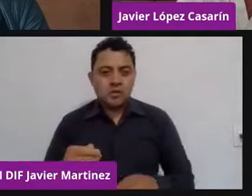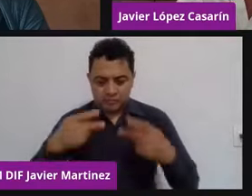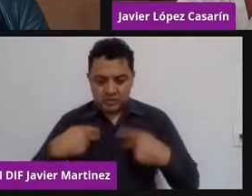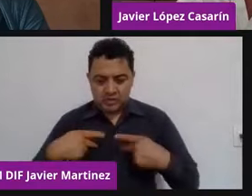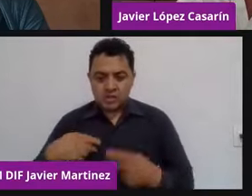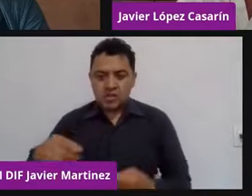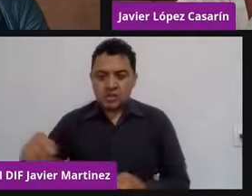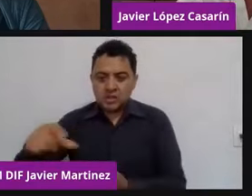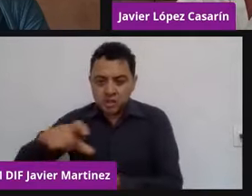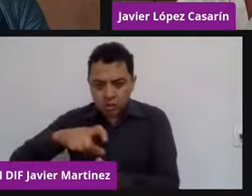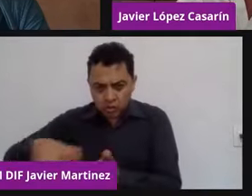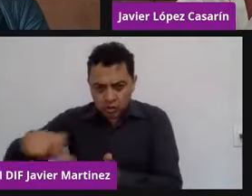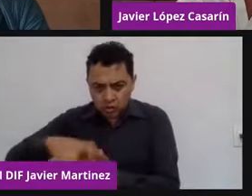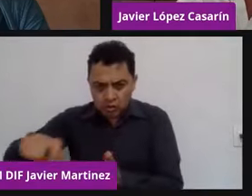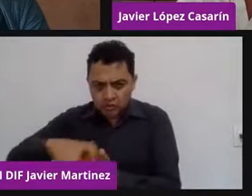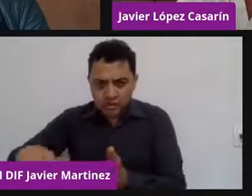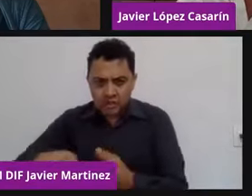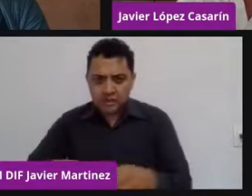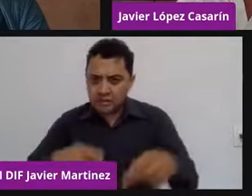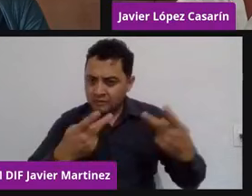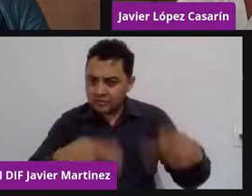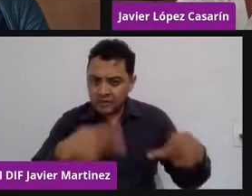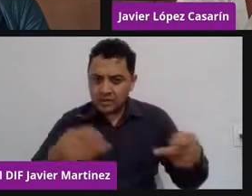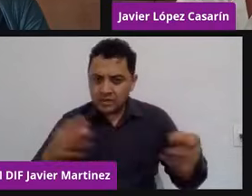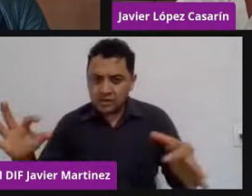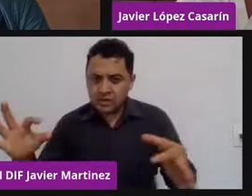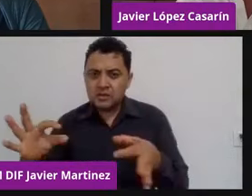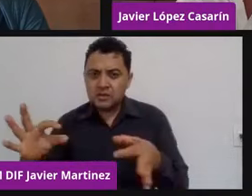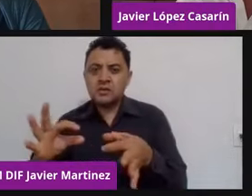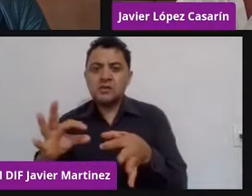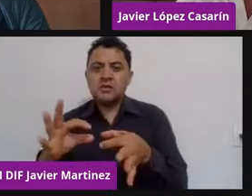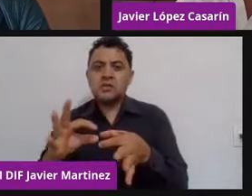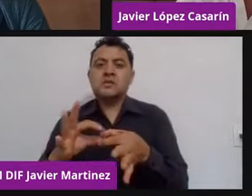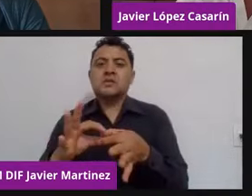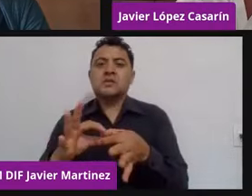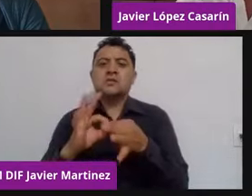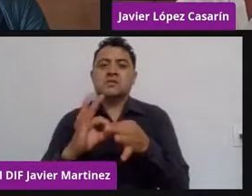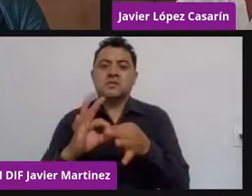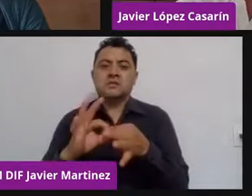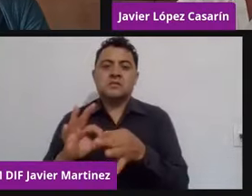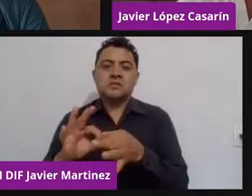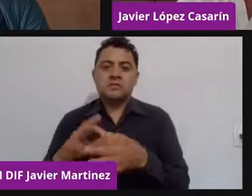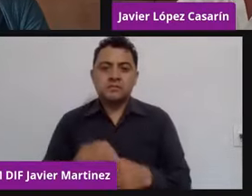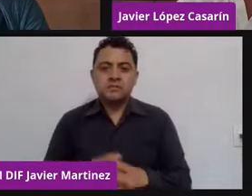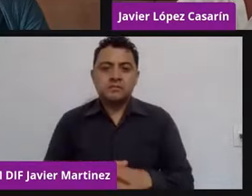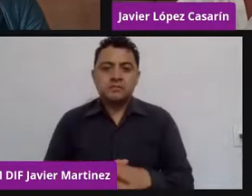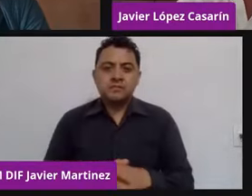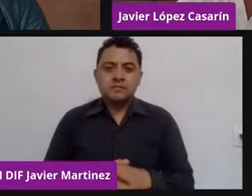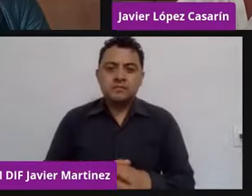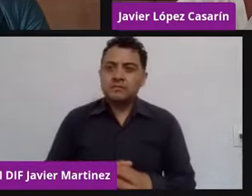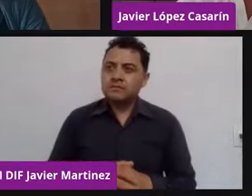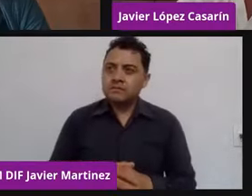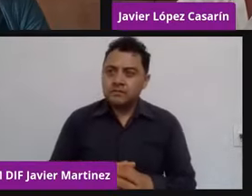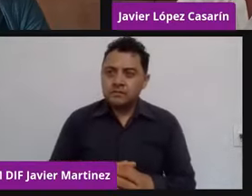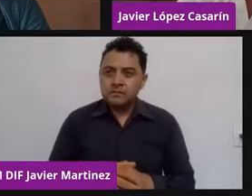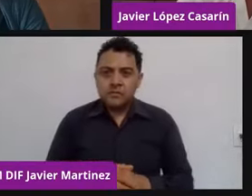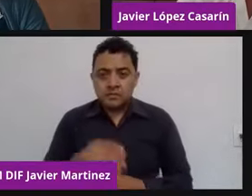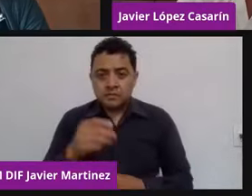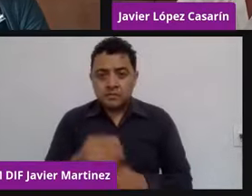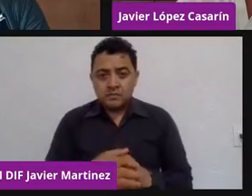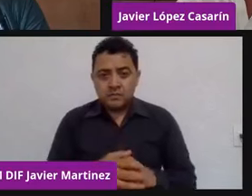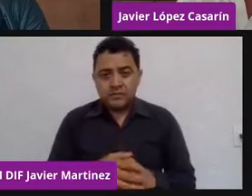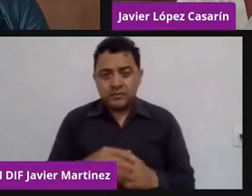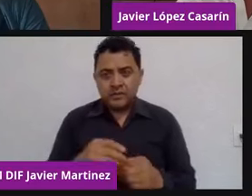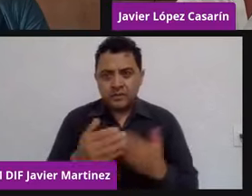al rato de repente me veo enfrascado en discusiones sobre la tecnología que utiliza o no una empresa. puede ser